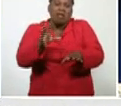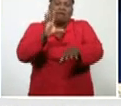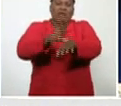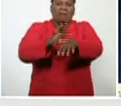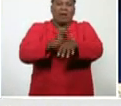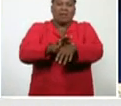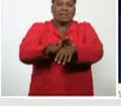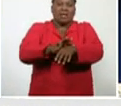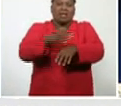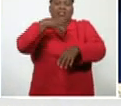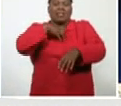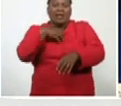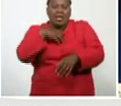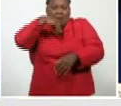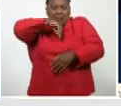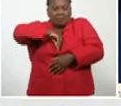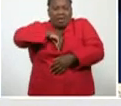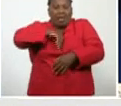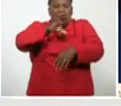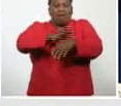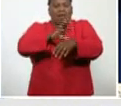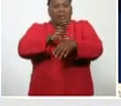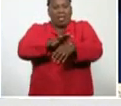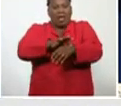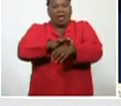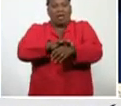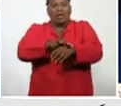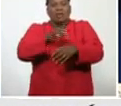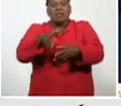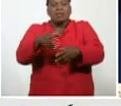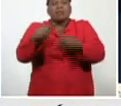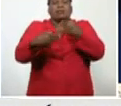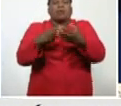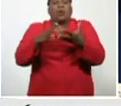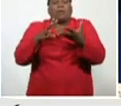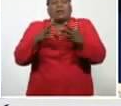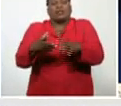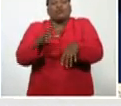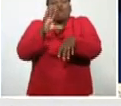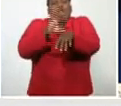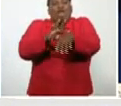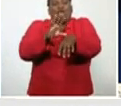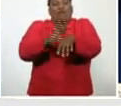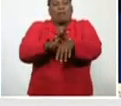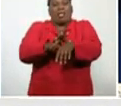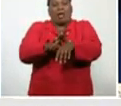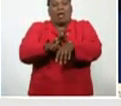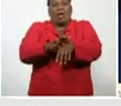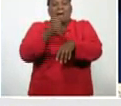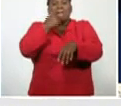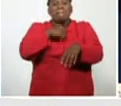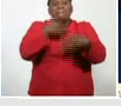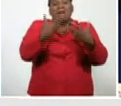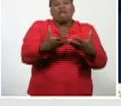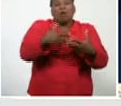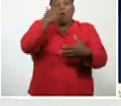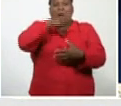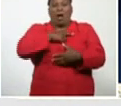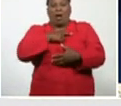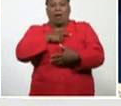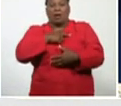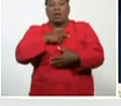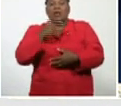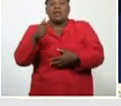adquirir, la enfermedad, y de desarrollar, complicaciones, como consecuencia, de la enfermedad, es el grupo AB,